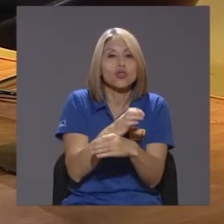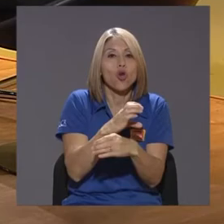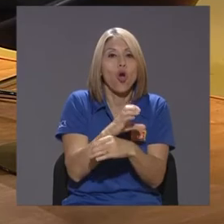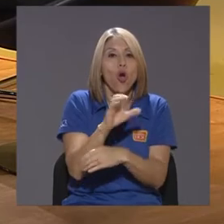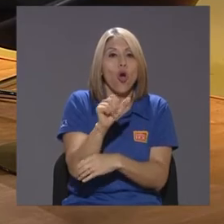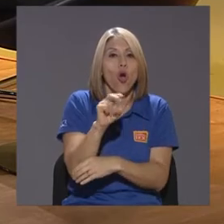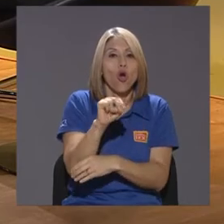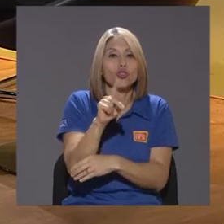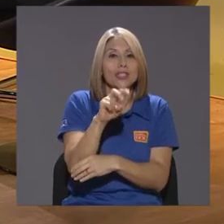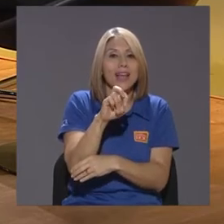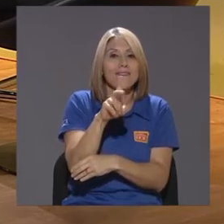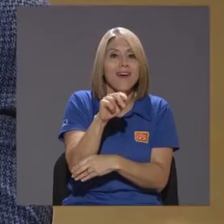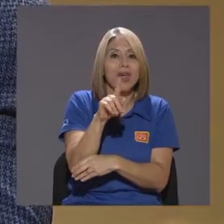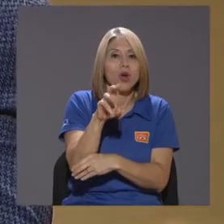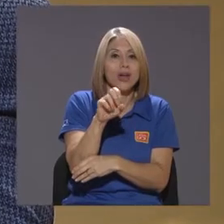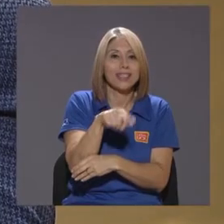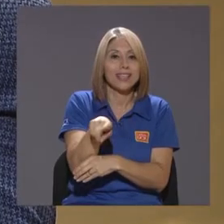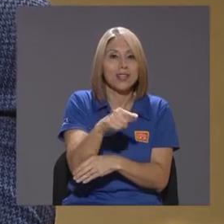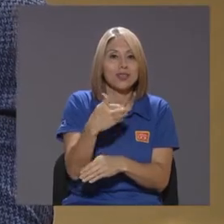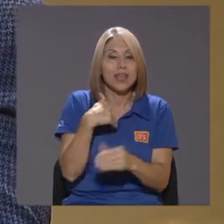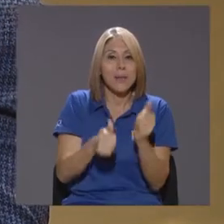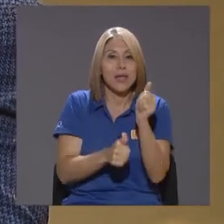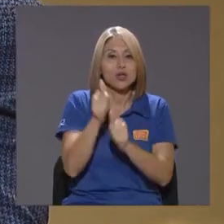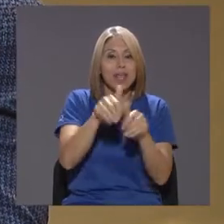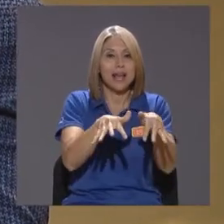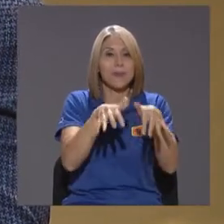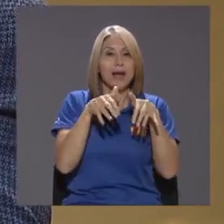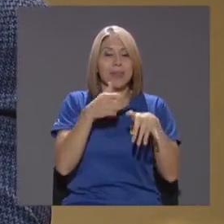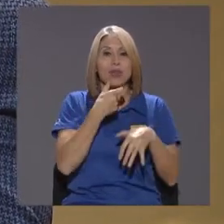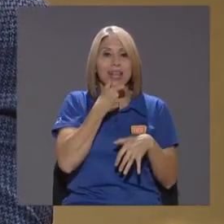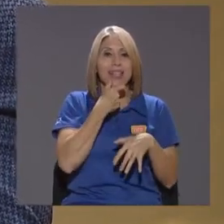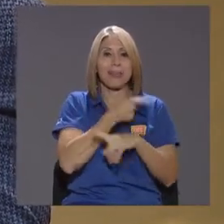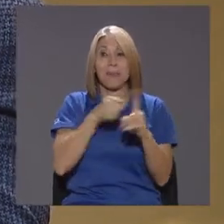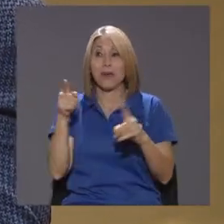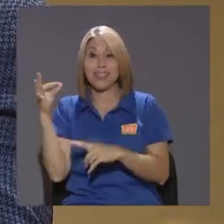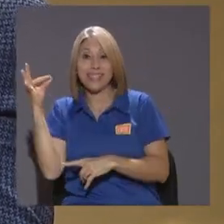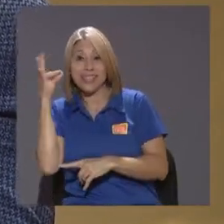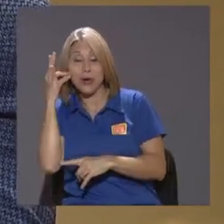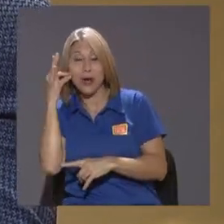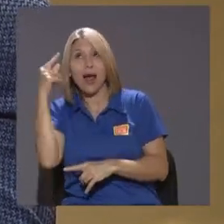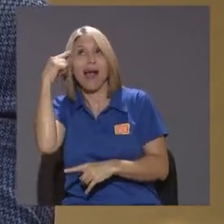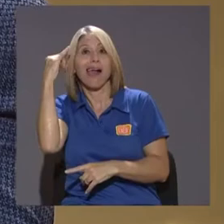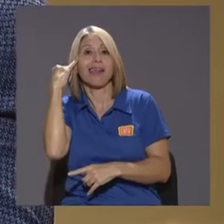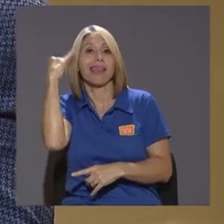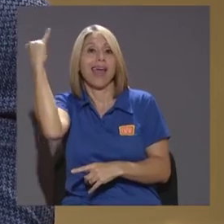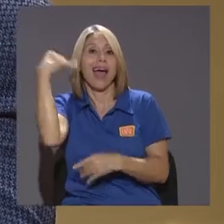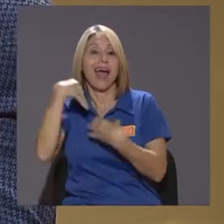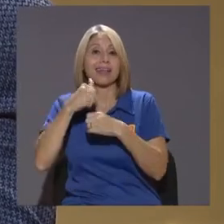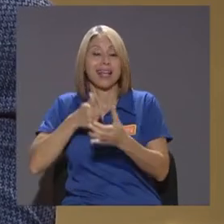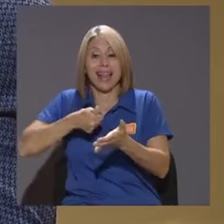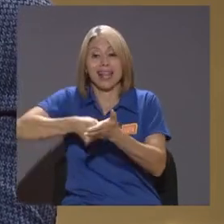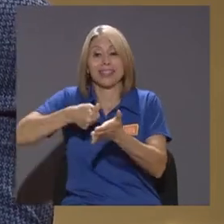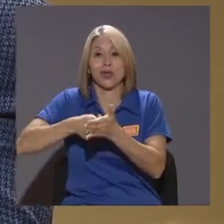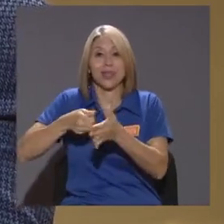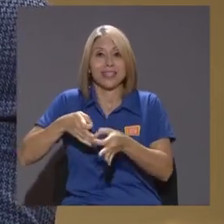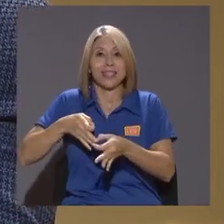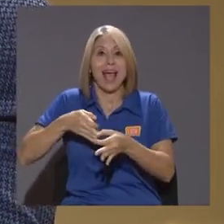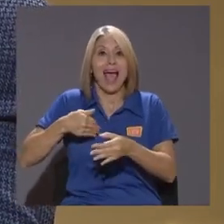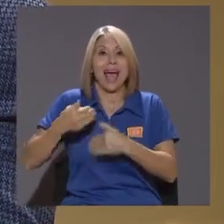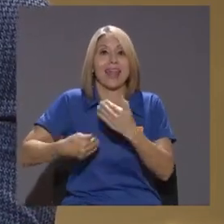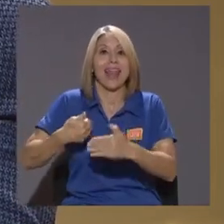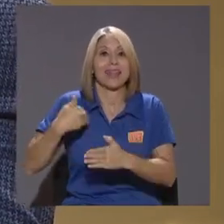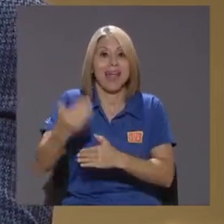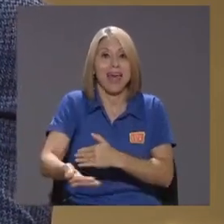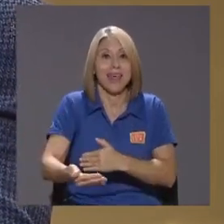En el parlamento inglés Y a esta señora Se le ocurre La maravillosa idea De hacer unas elecciones Adelantadas A donde pierde Esa